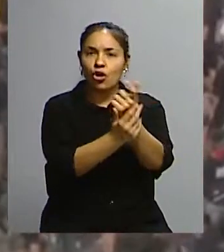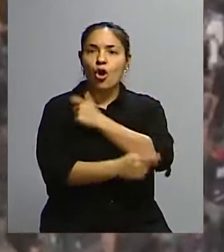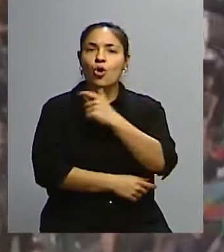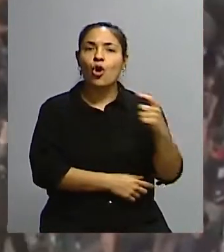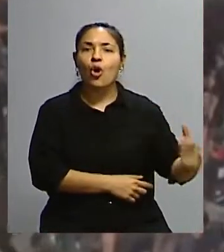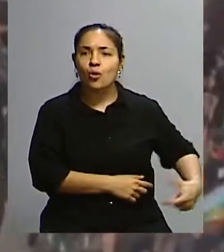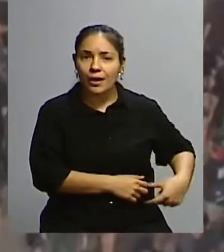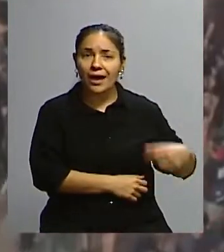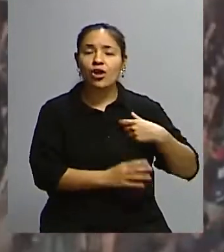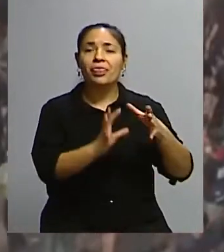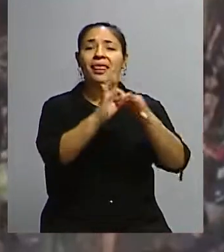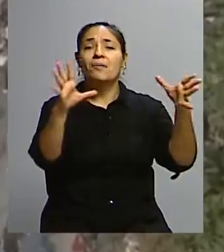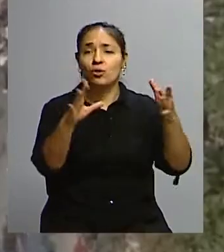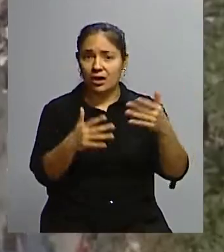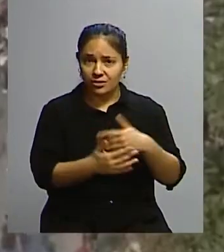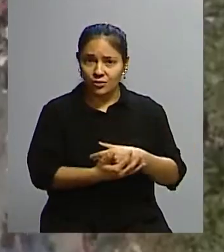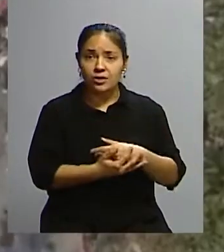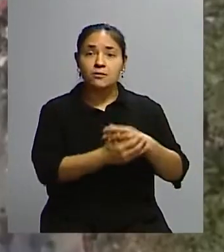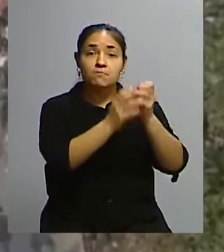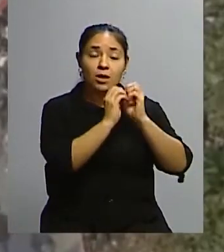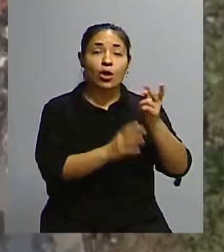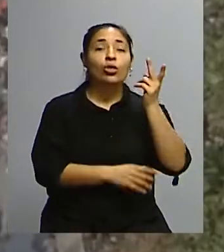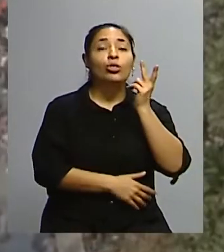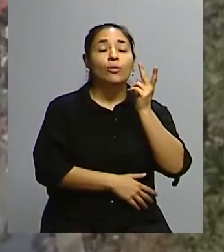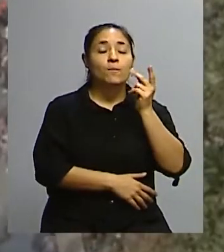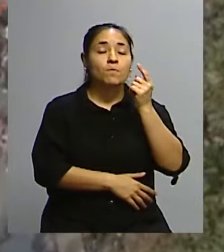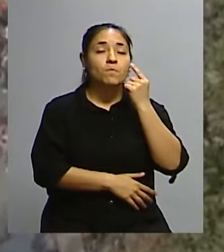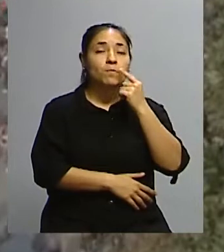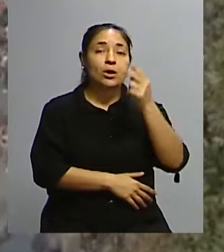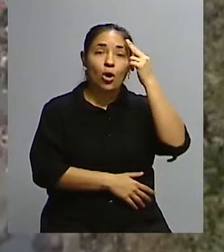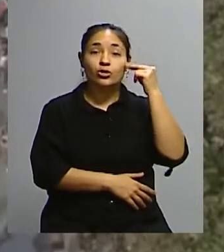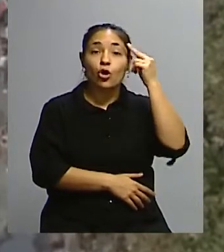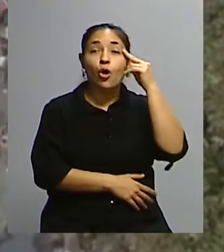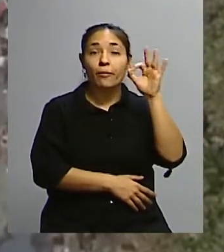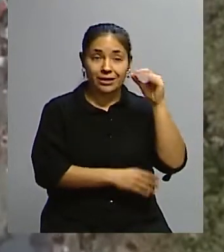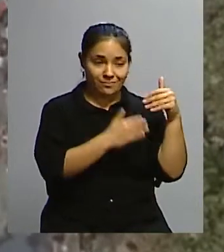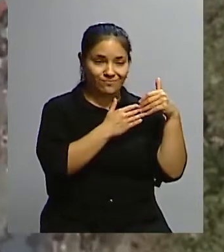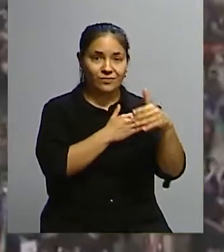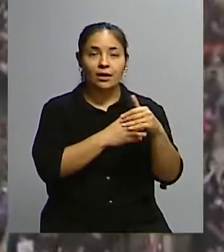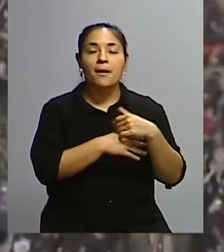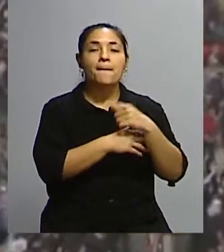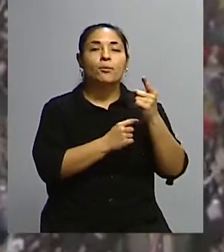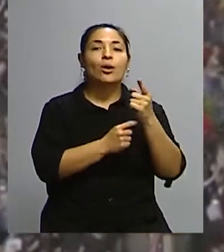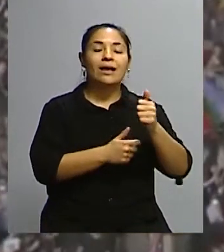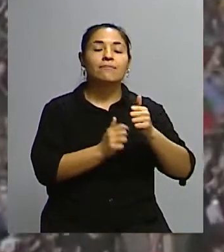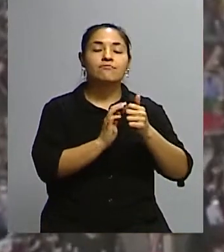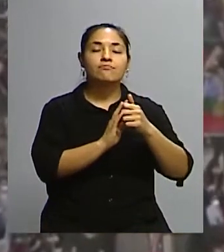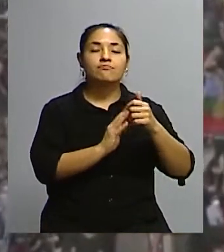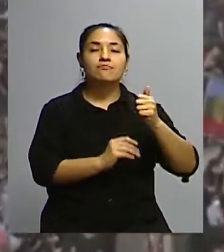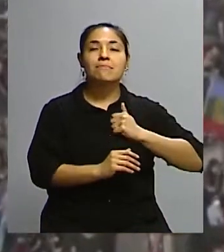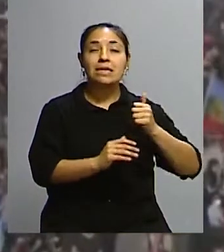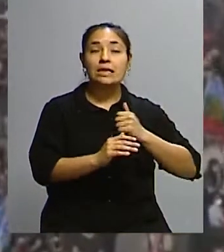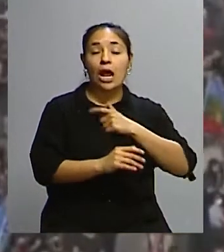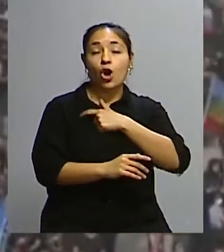democráticos que comienzan a partir de los años 90 cuando la dictadura de Pinochet decide